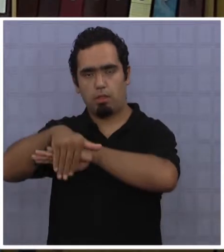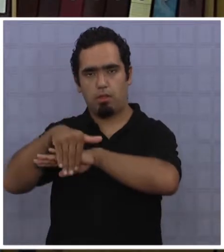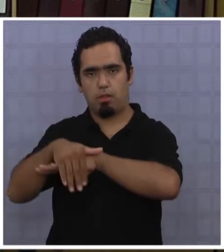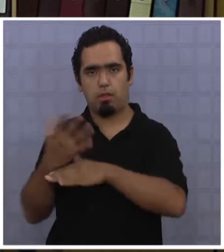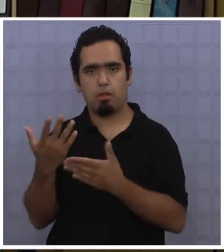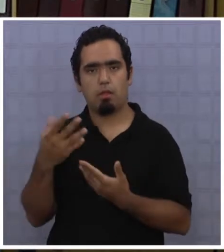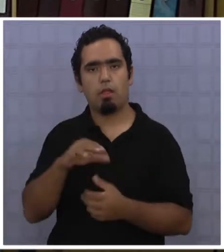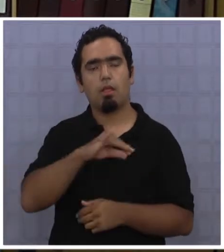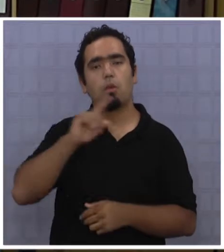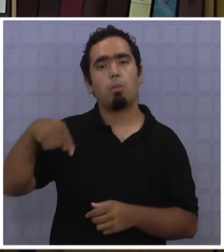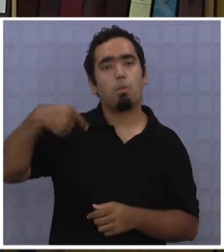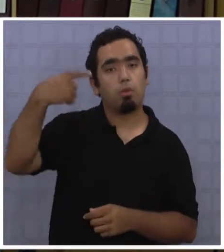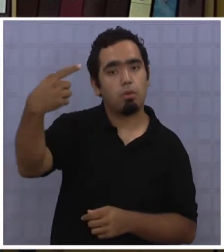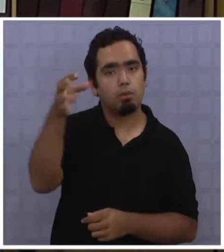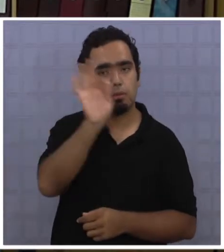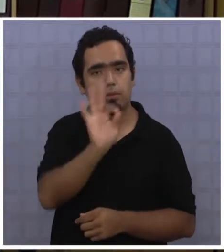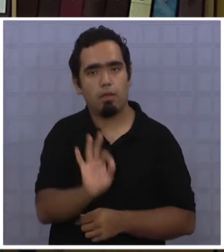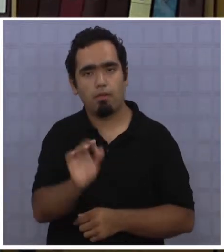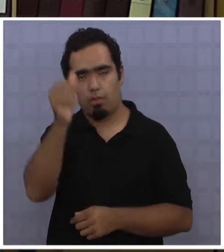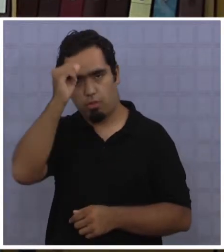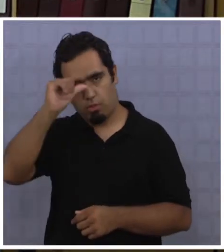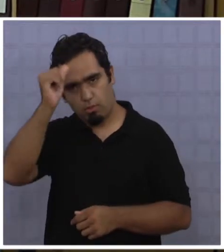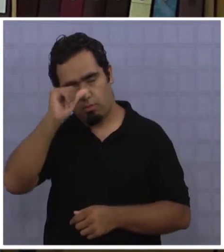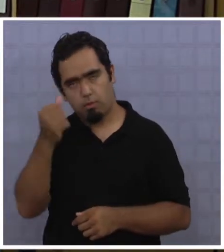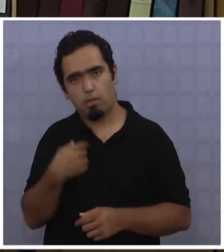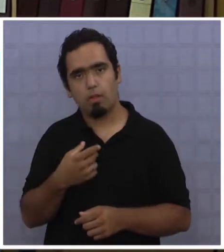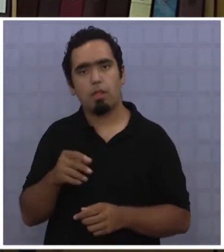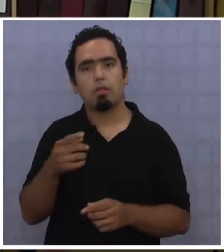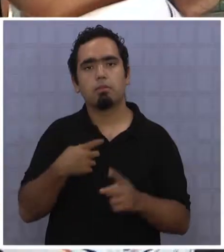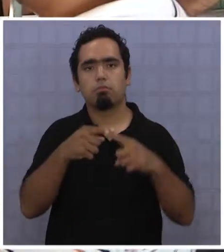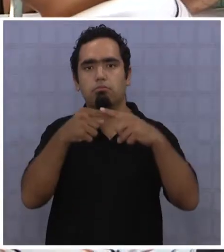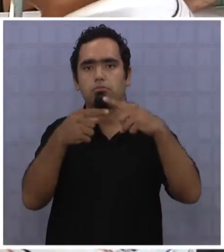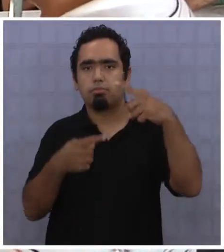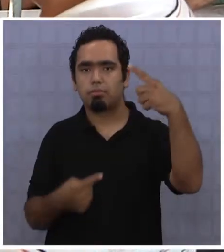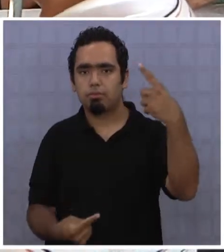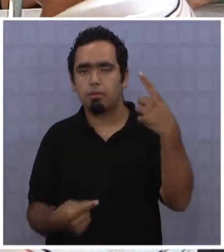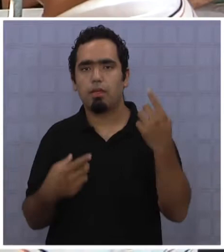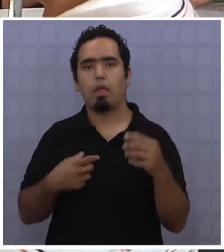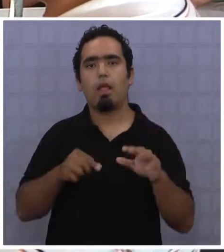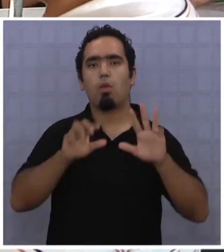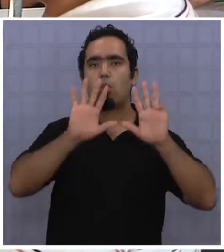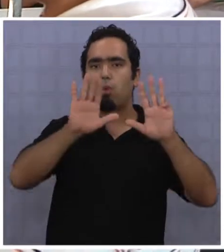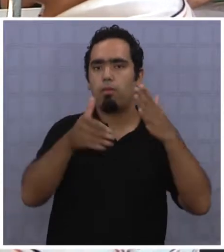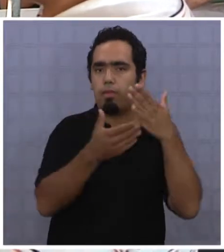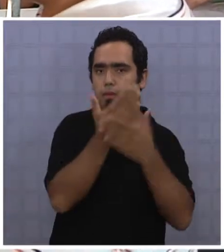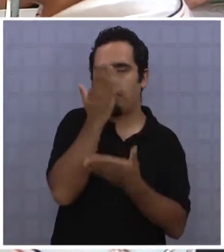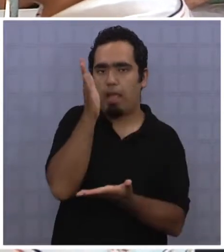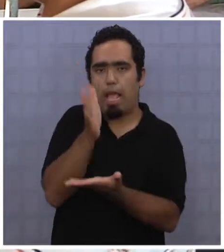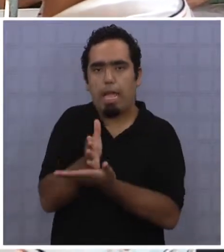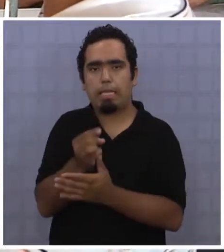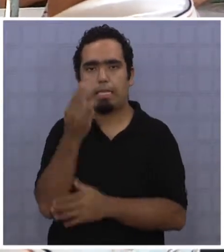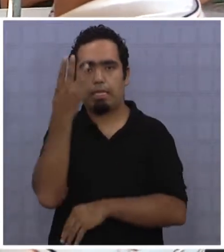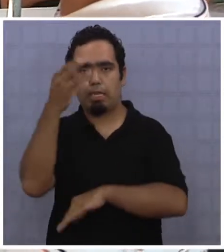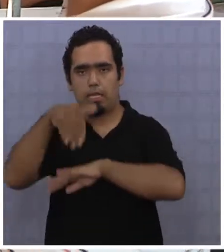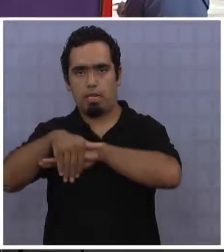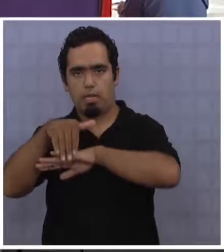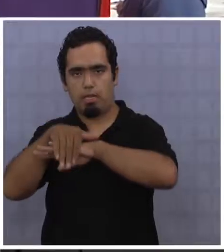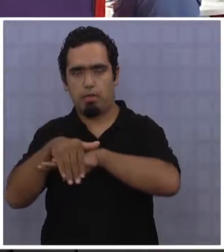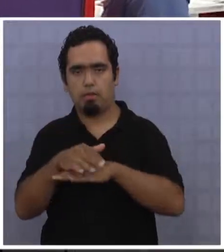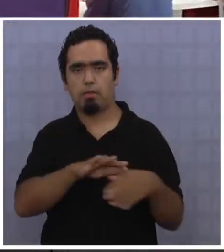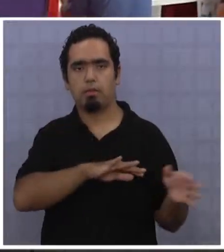el próximo sábado y domingo estamos ampliando la atención de 9 de la mañana a 15 horas.